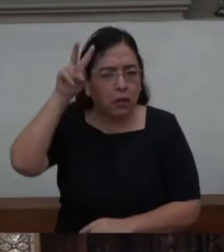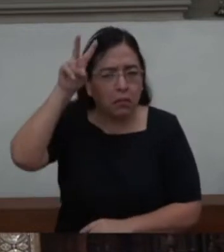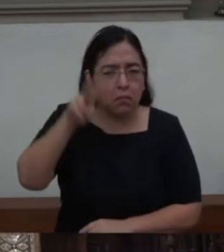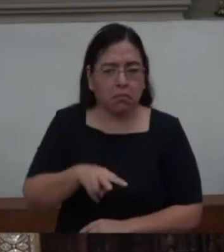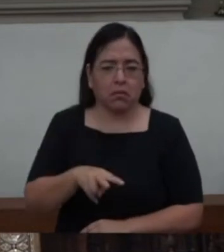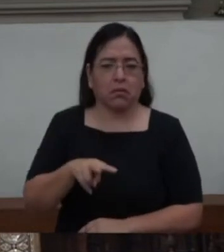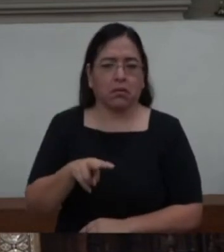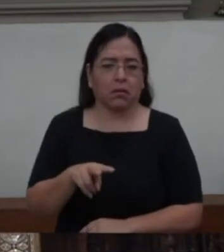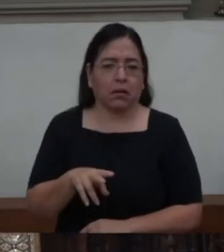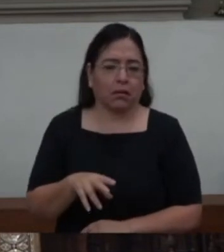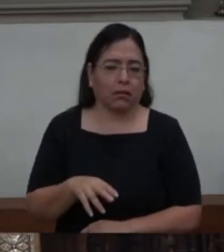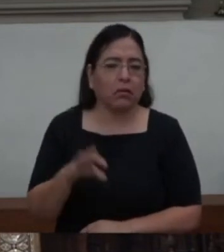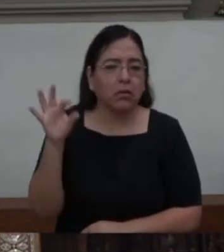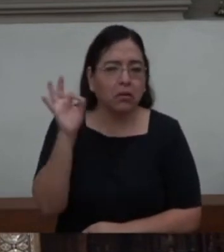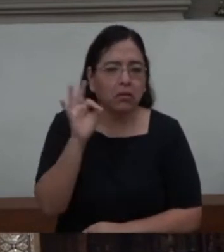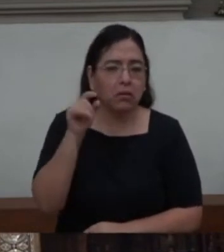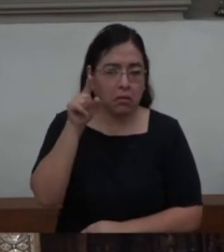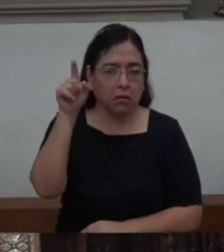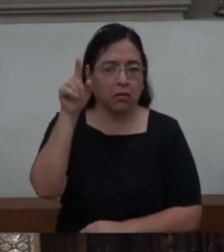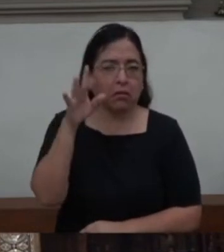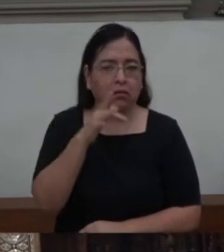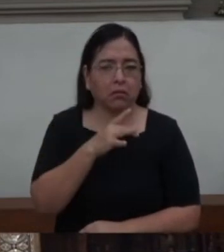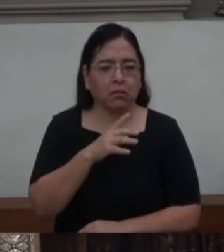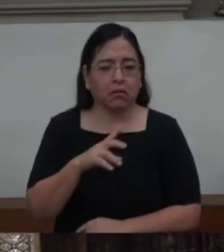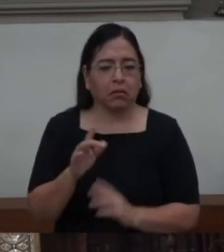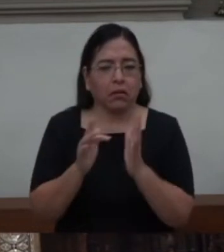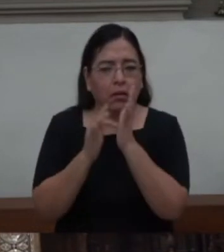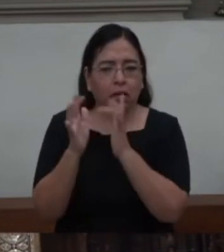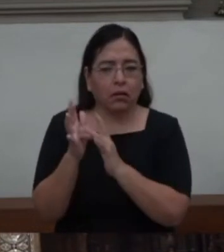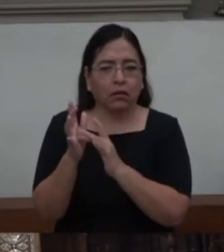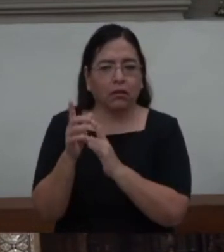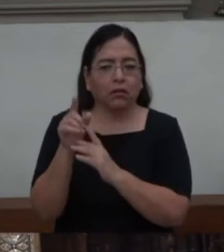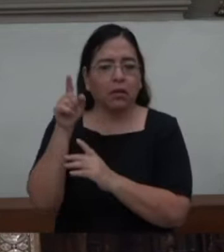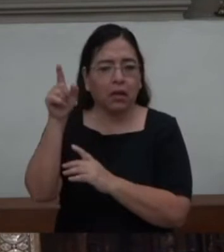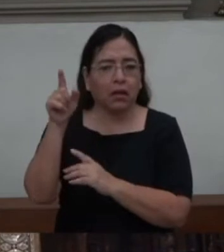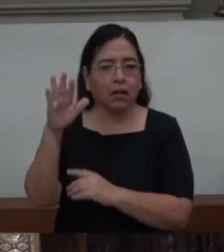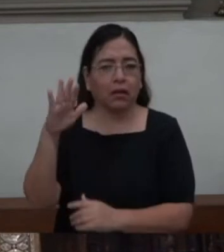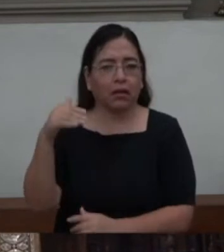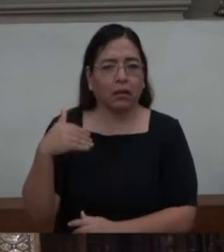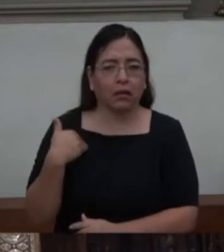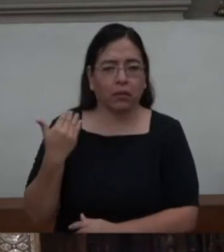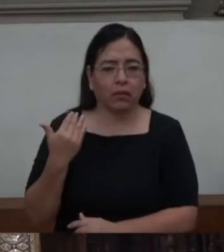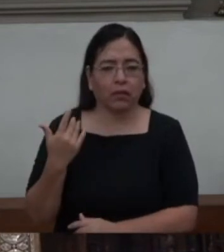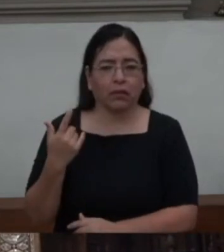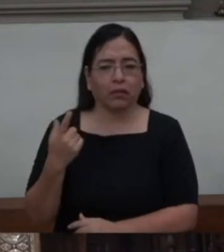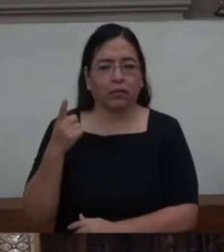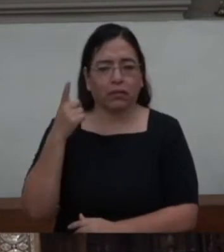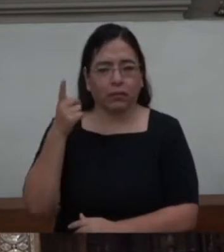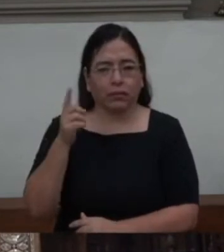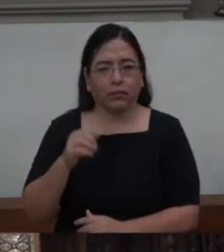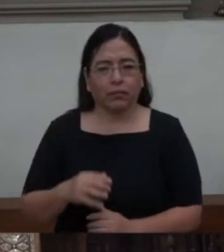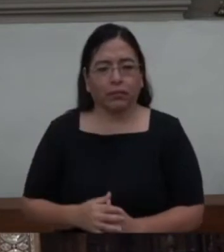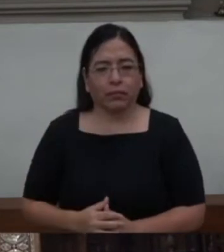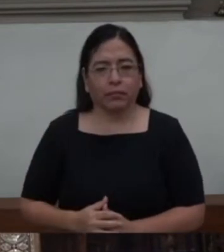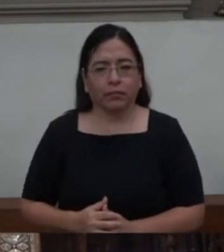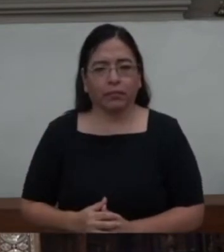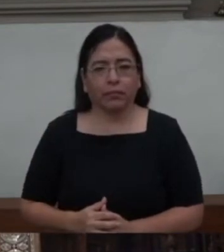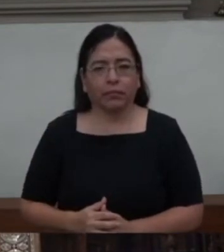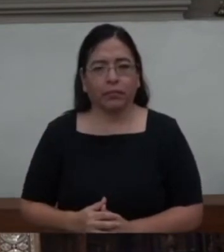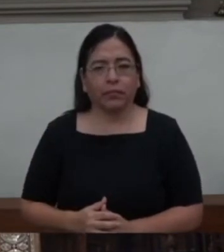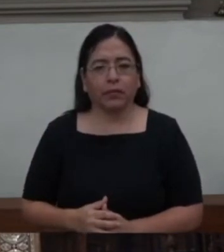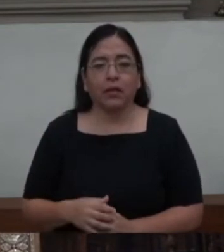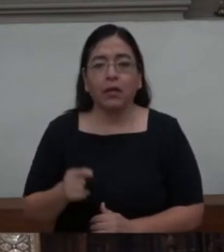que Cristo haga una obra de creación. De